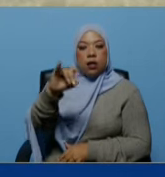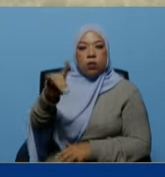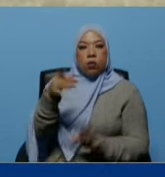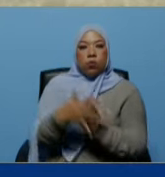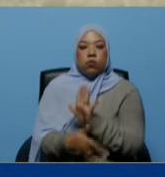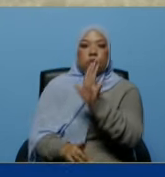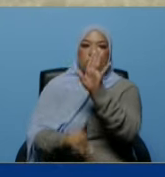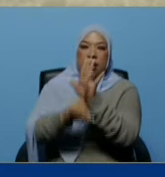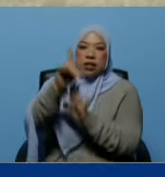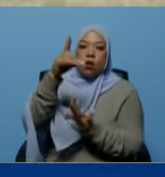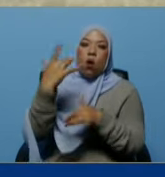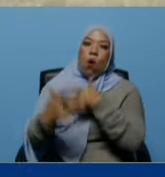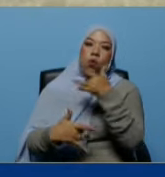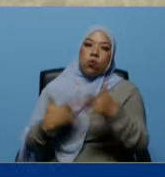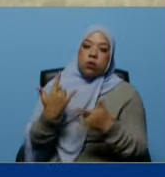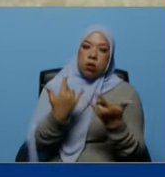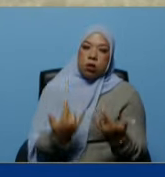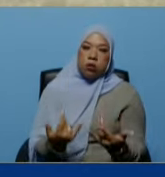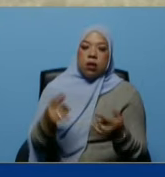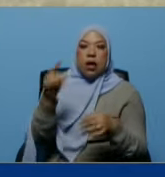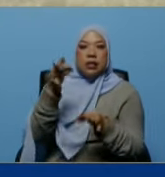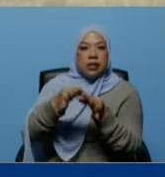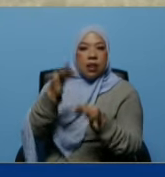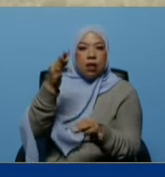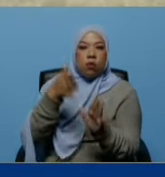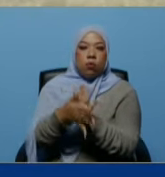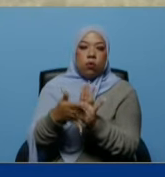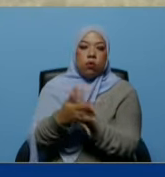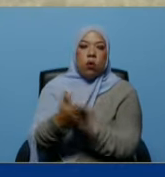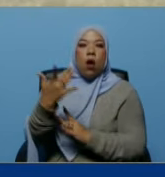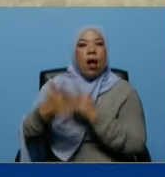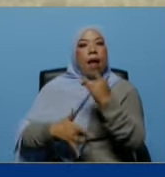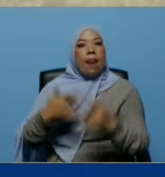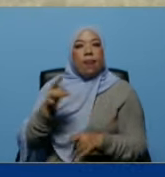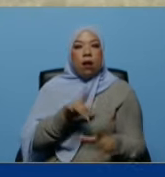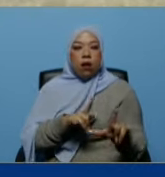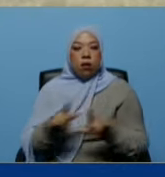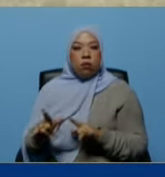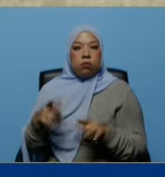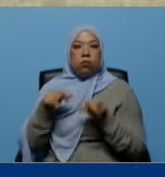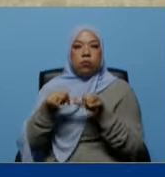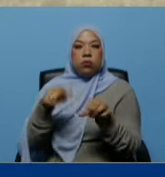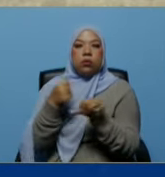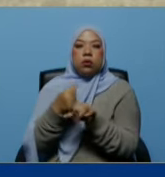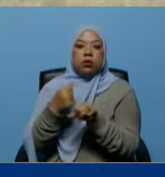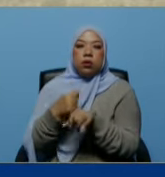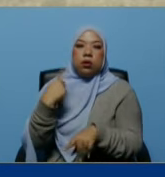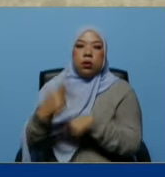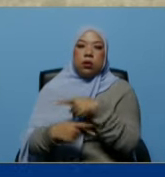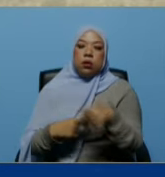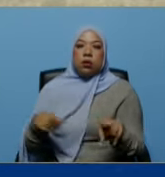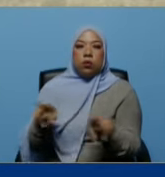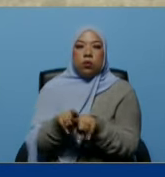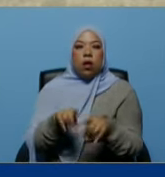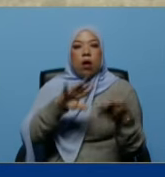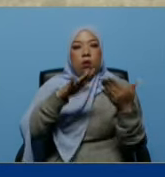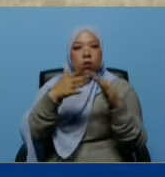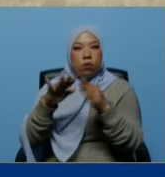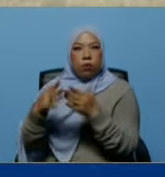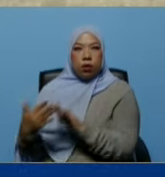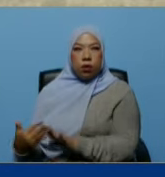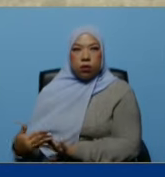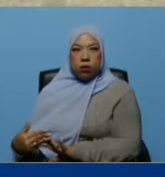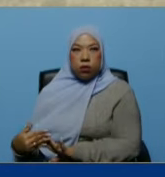en desarrollo que ya para septiembre debe estar también listo para seguir entregando a las comunidades